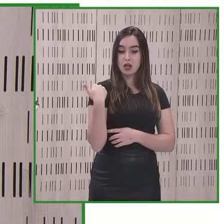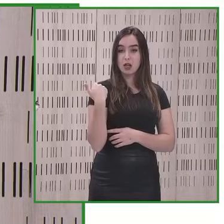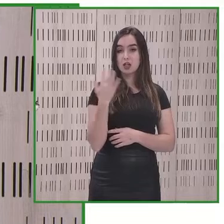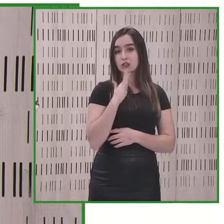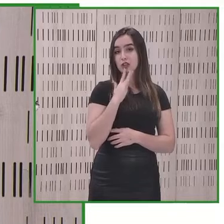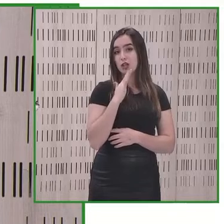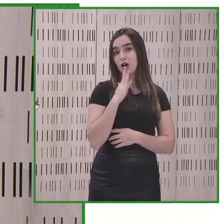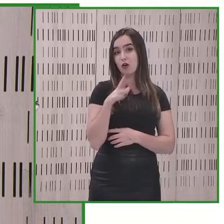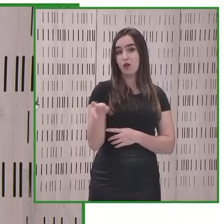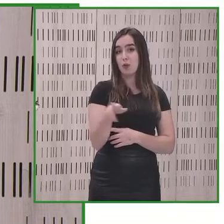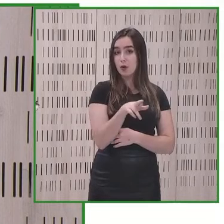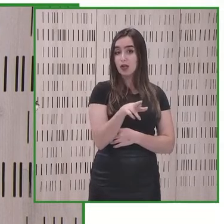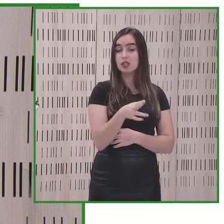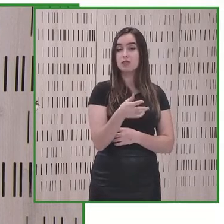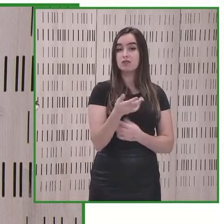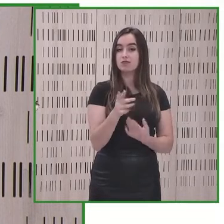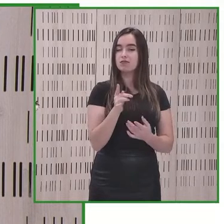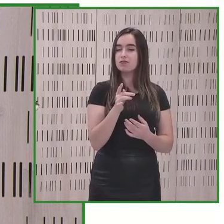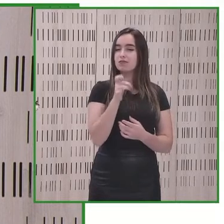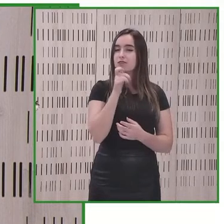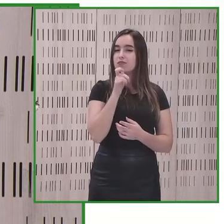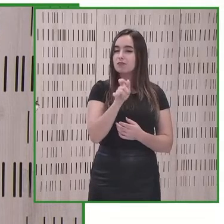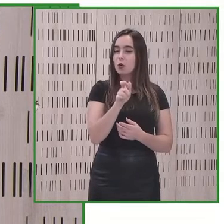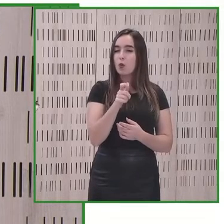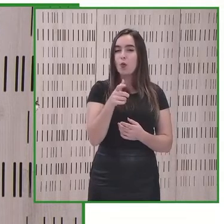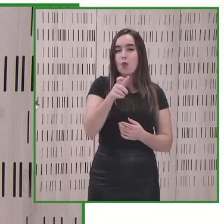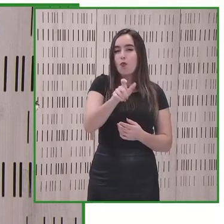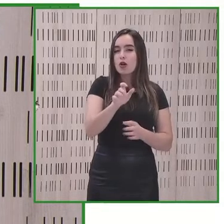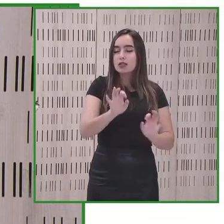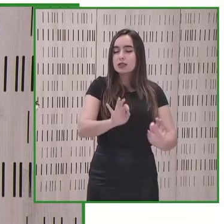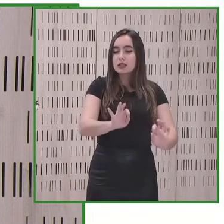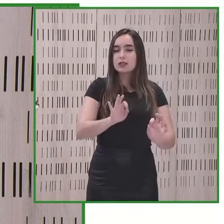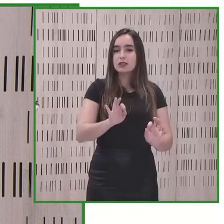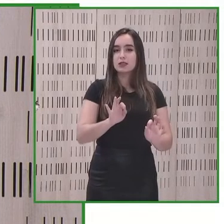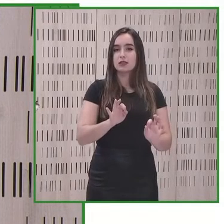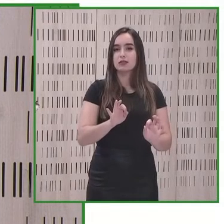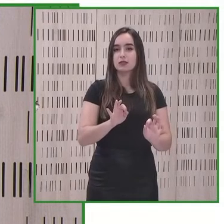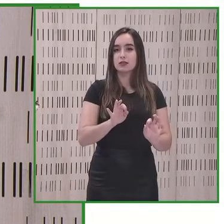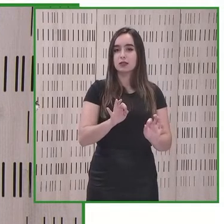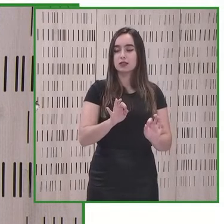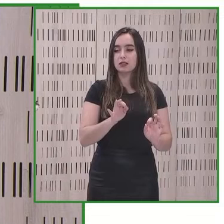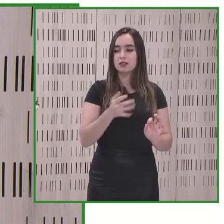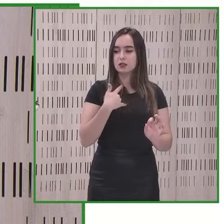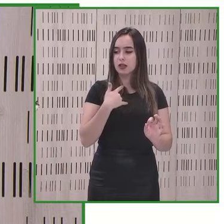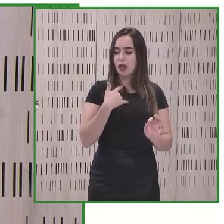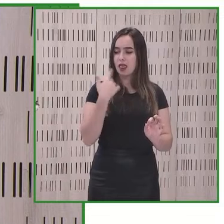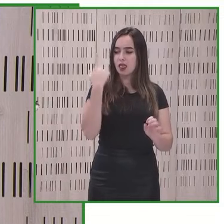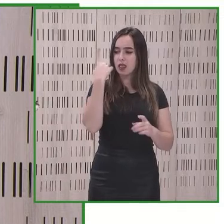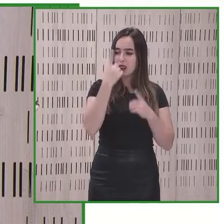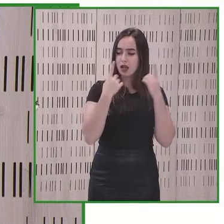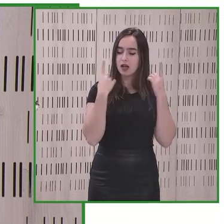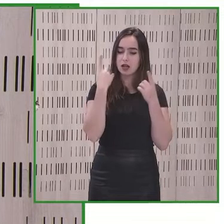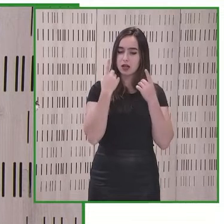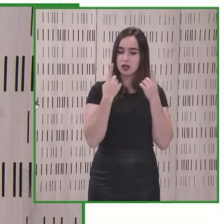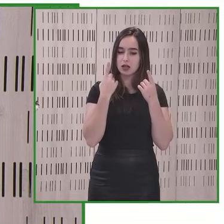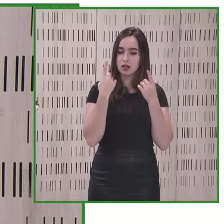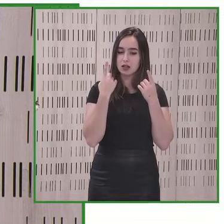y detallaba la palabra justa que recuerdo que tuve la ocasión de poder estar y decirle personalmente me parece que el el